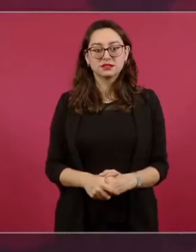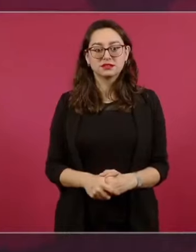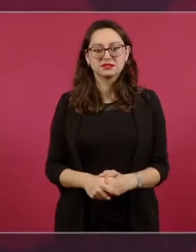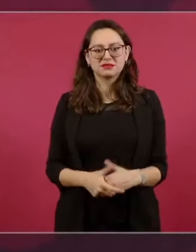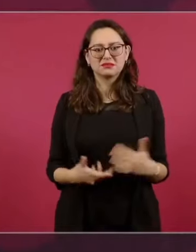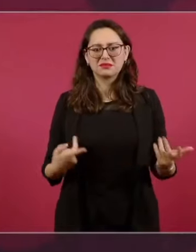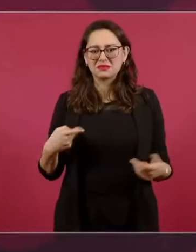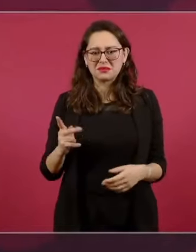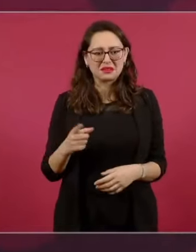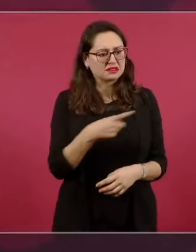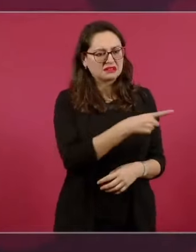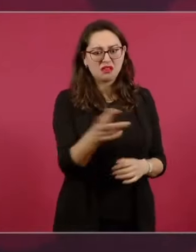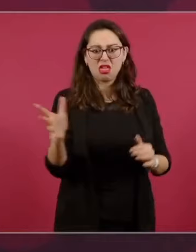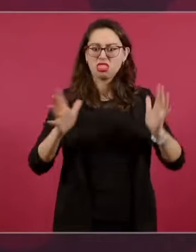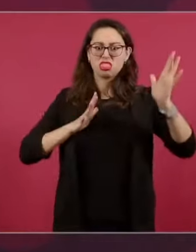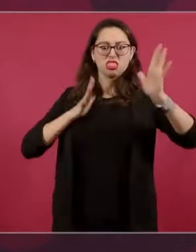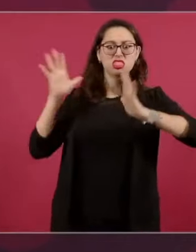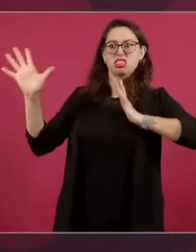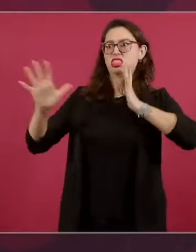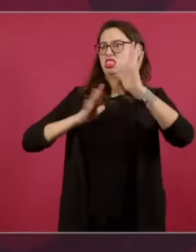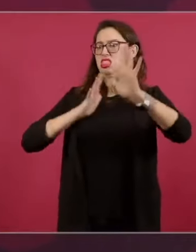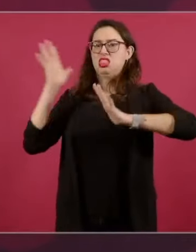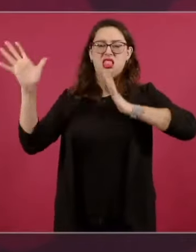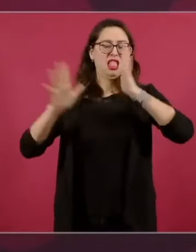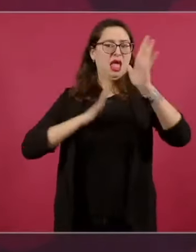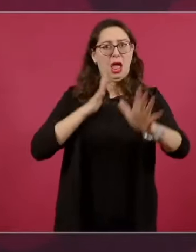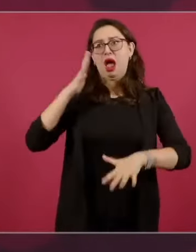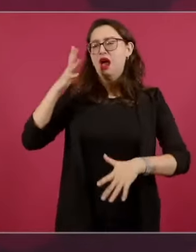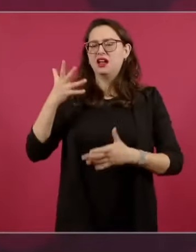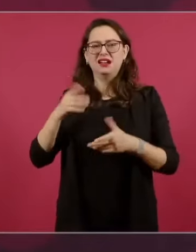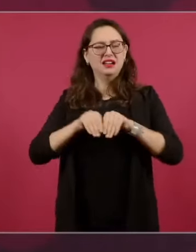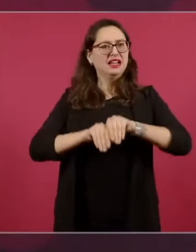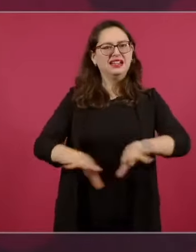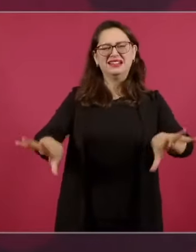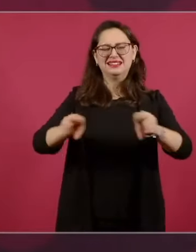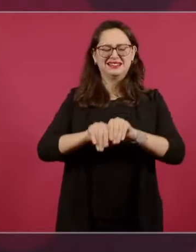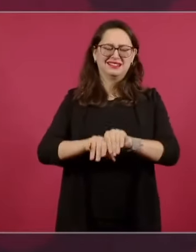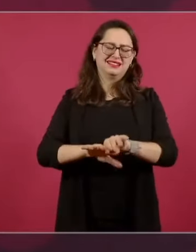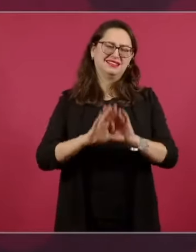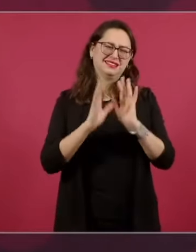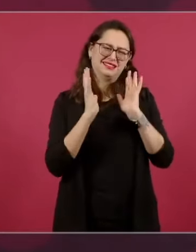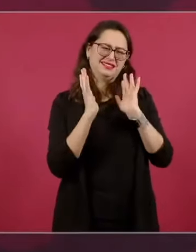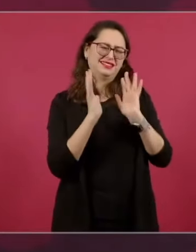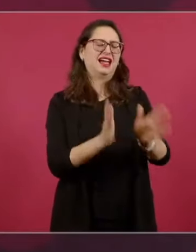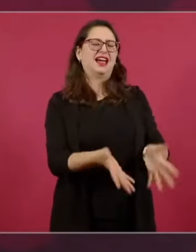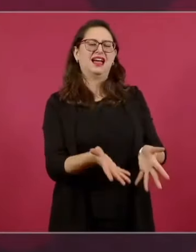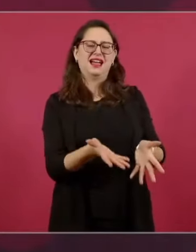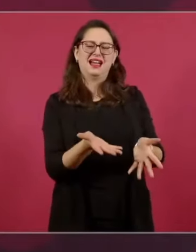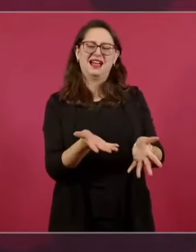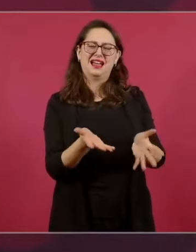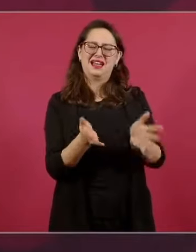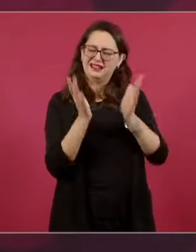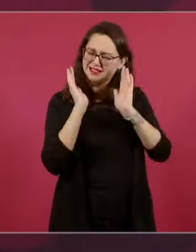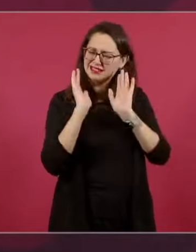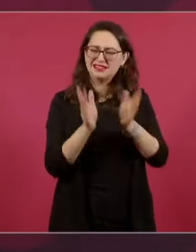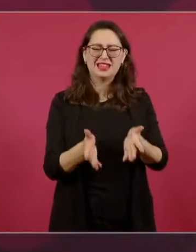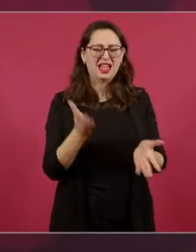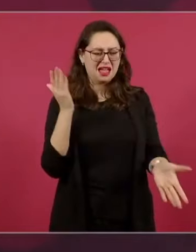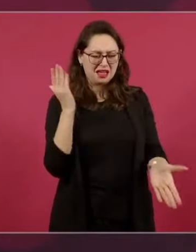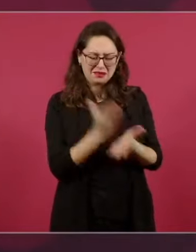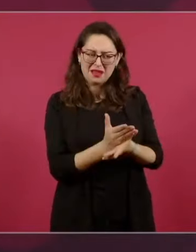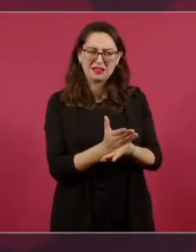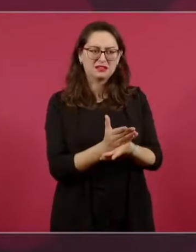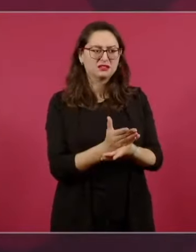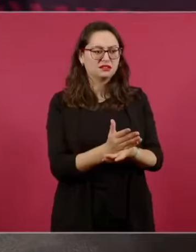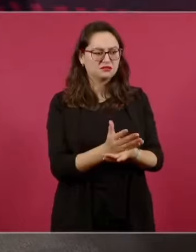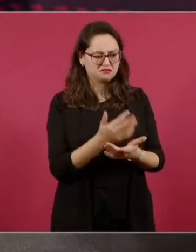basta, vamos a debatir